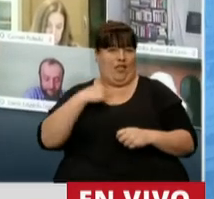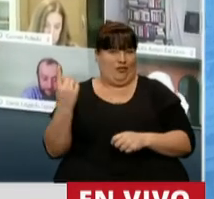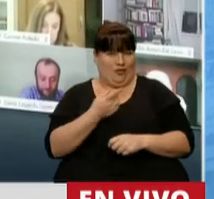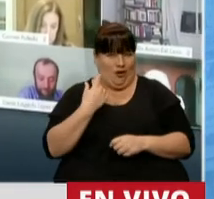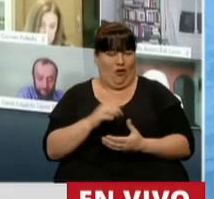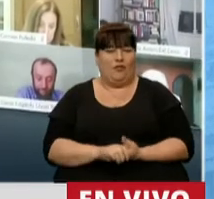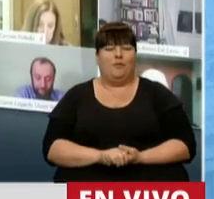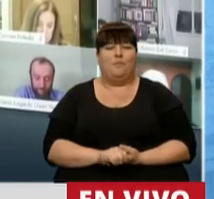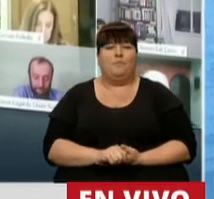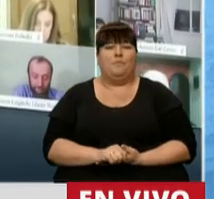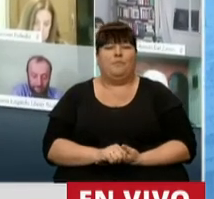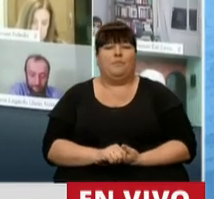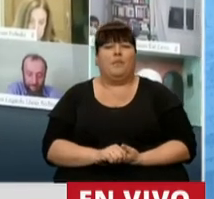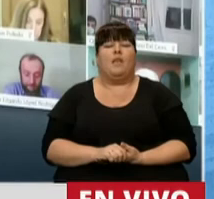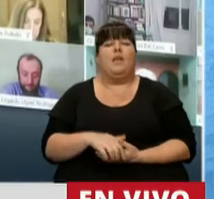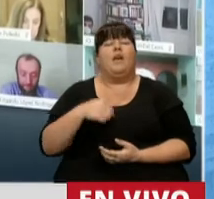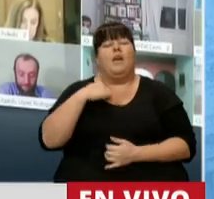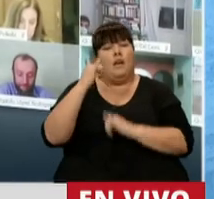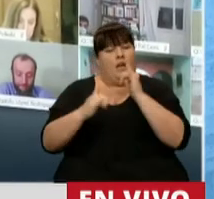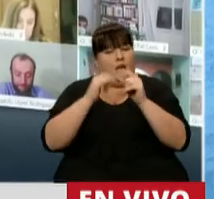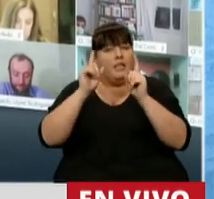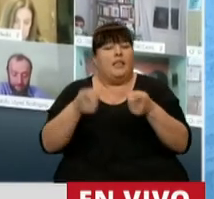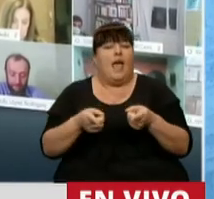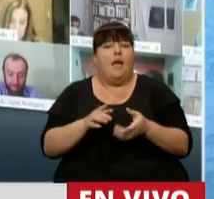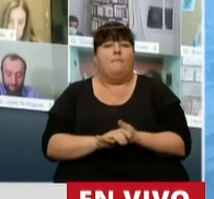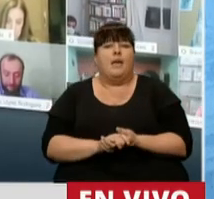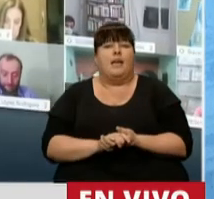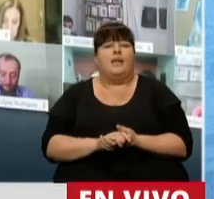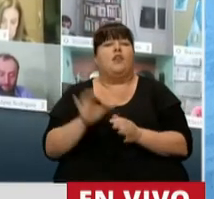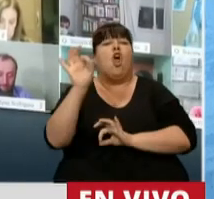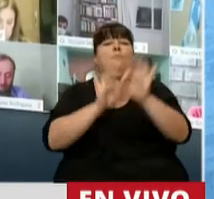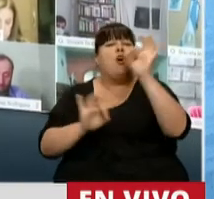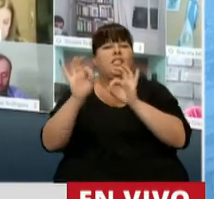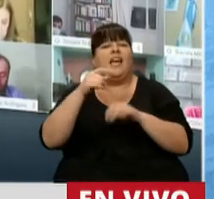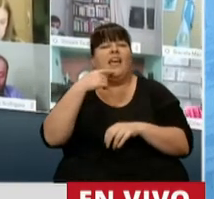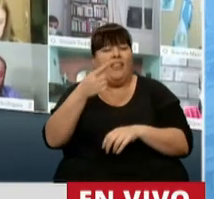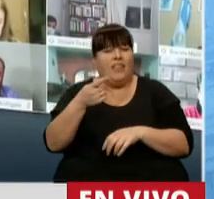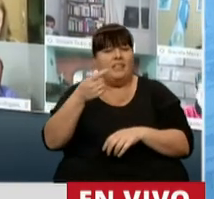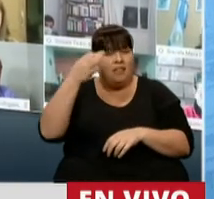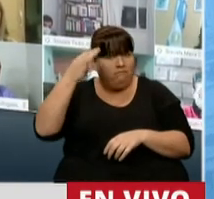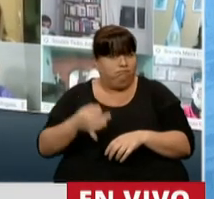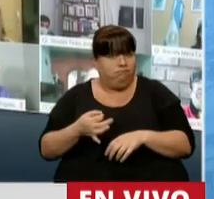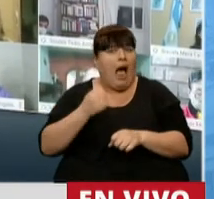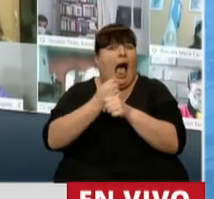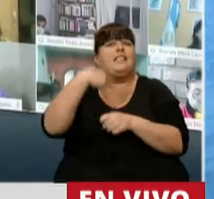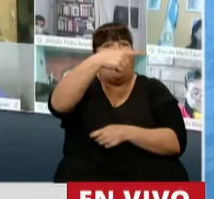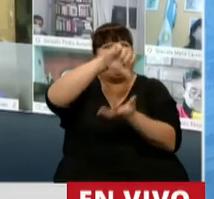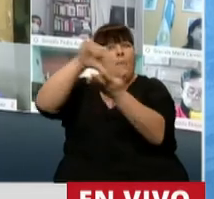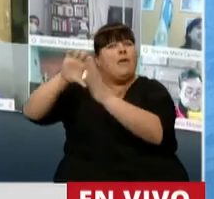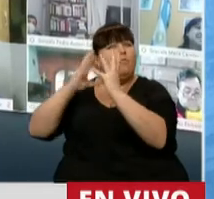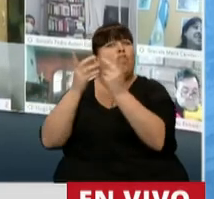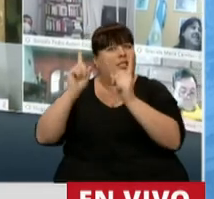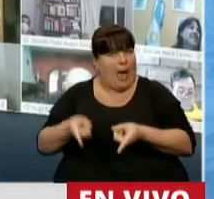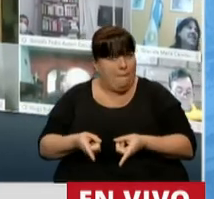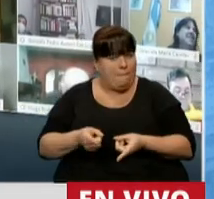de esta pandemia. Y vamos a señalar los debidos porcentajes que marcan que justamente, incluso en otros países del mundo,